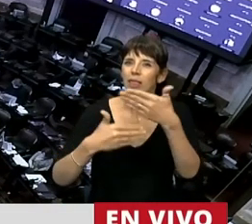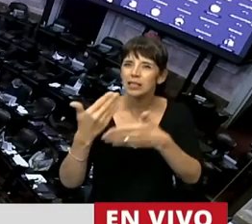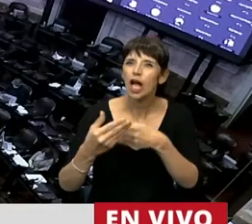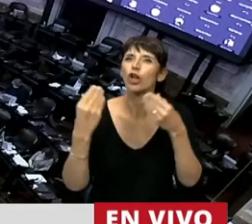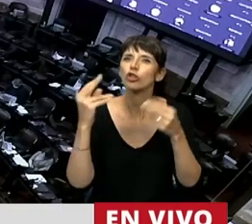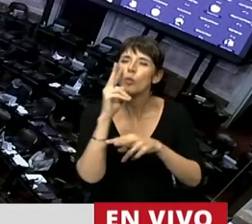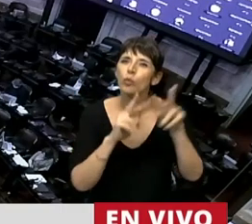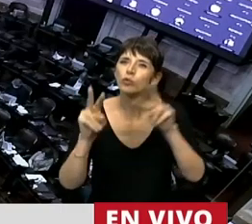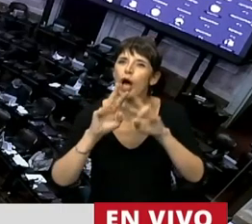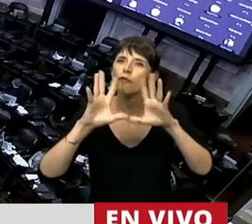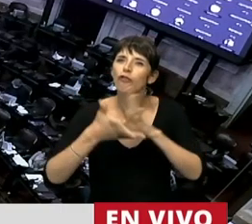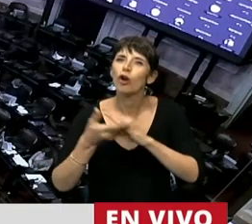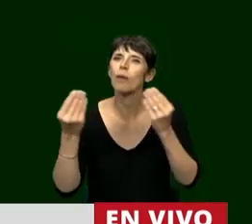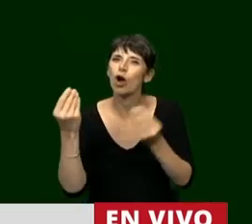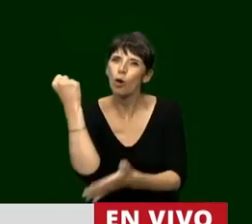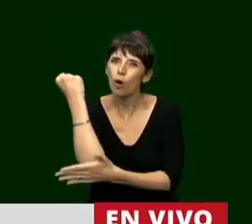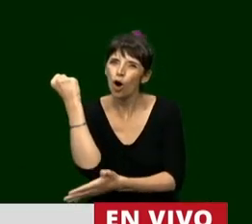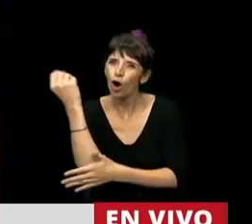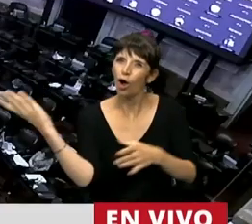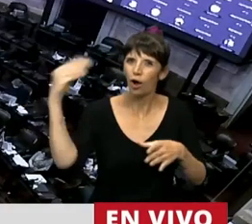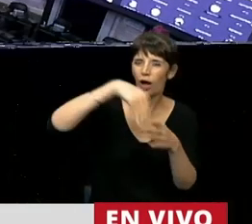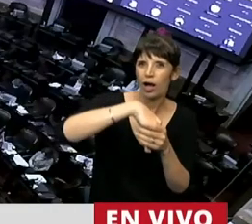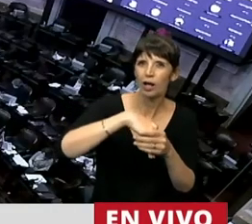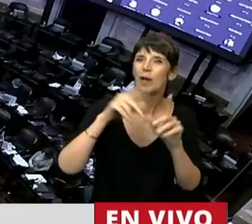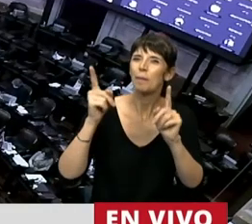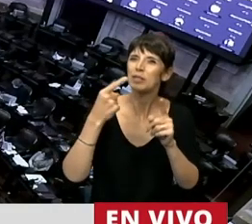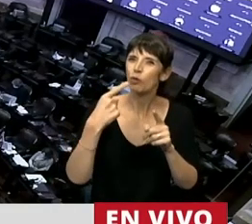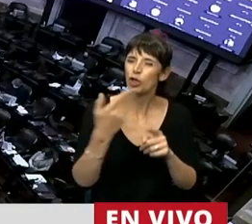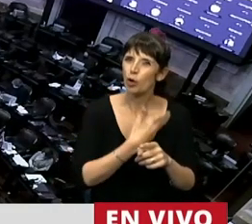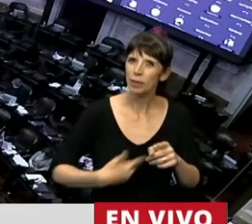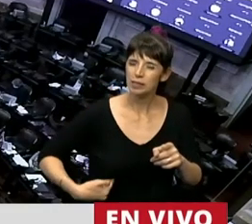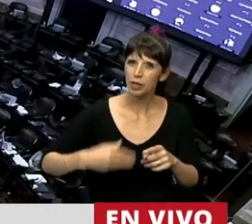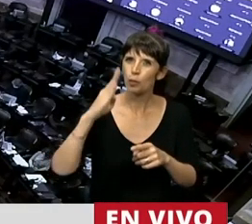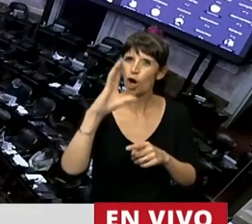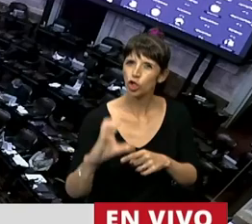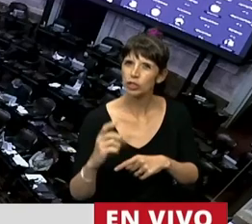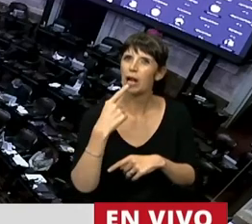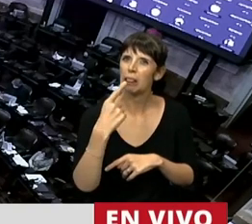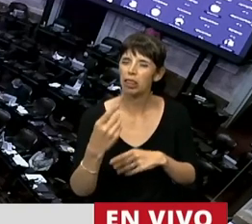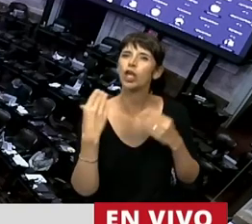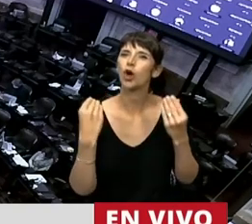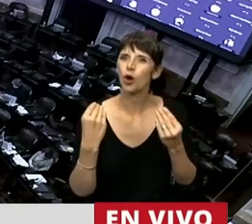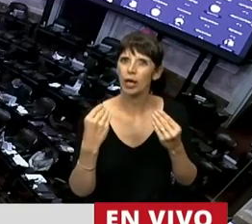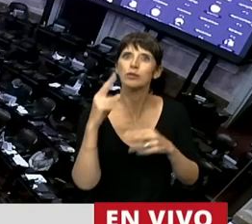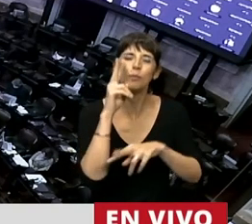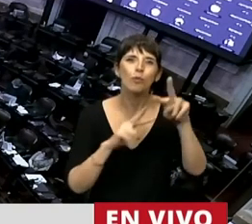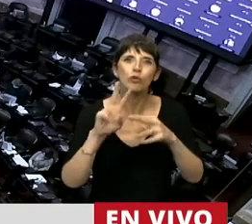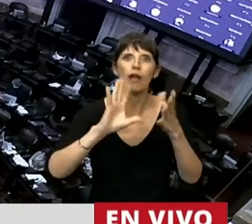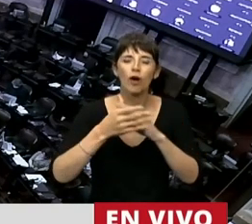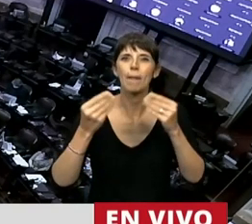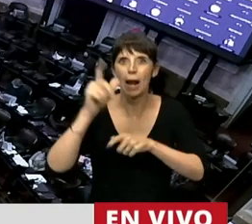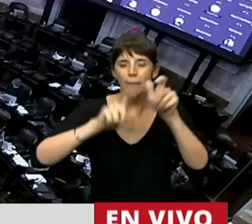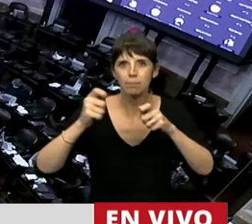valiéndonos de las oportunidades que ofrecen los avances tecnológicos en nuestros tiempos. No es casual que la autoridad monetaria también